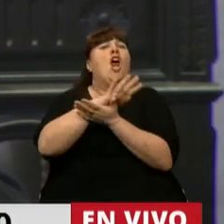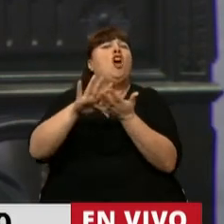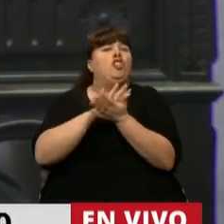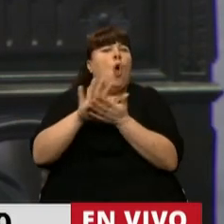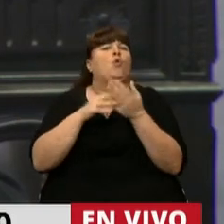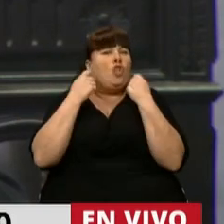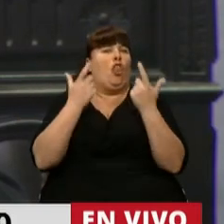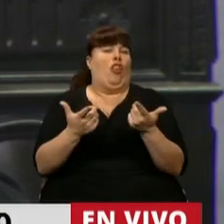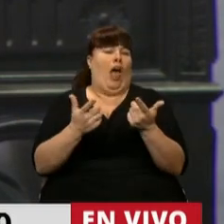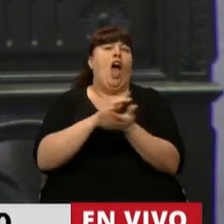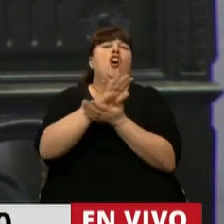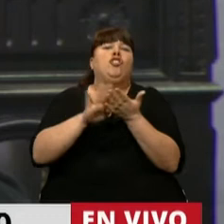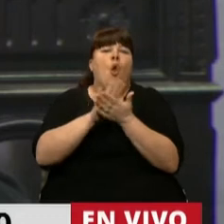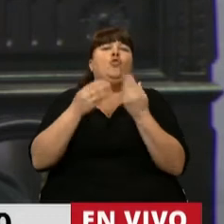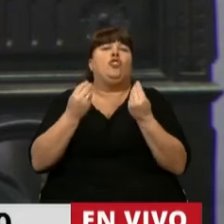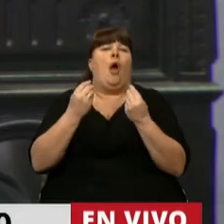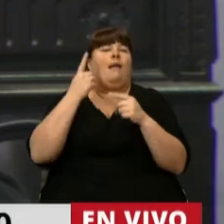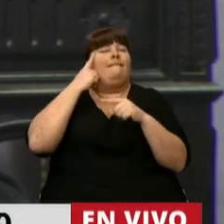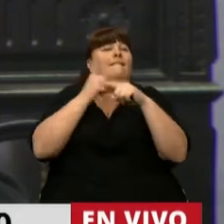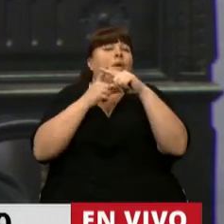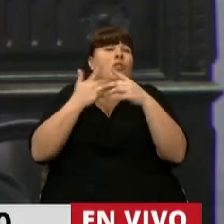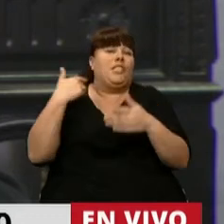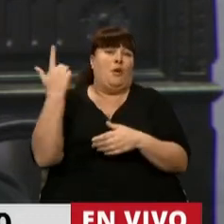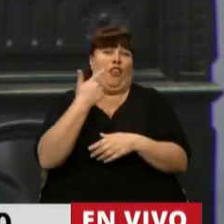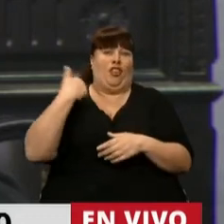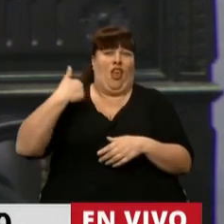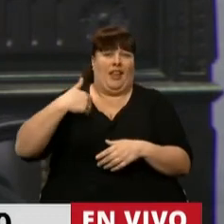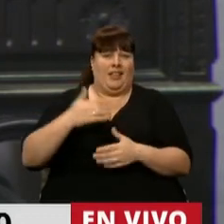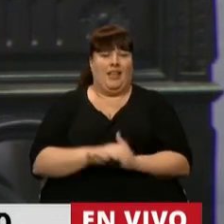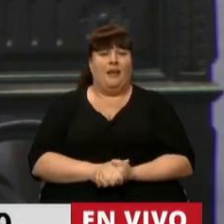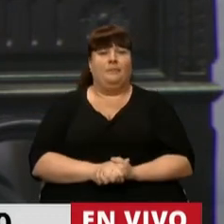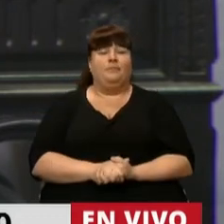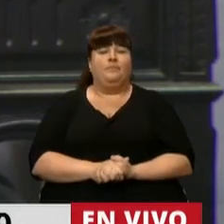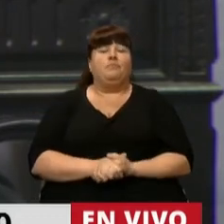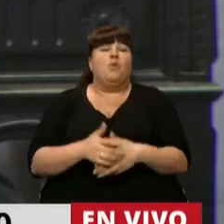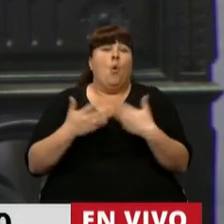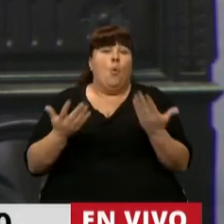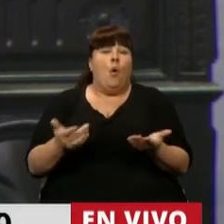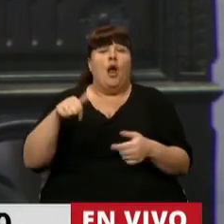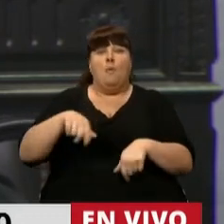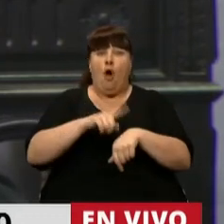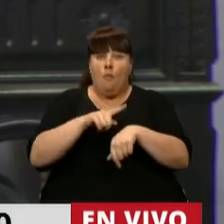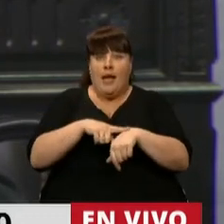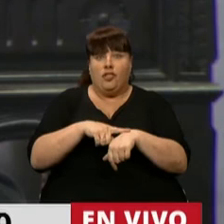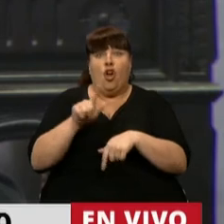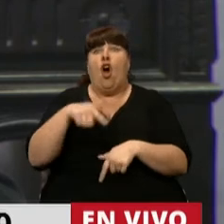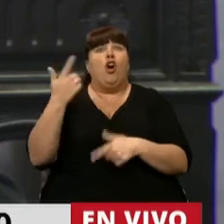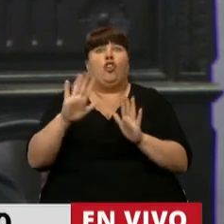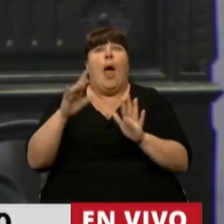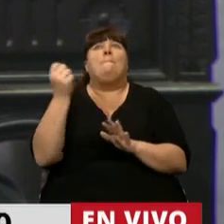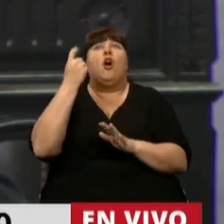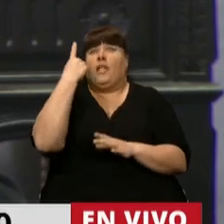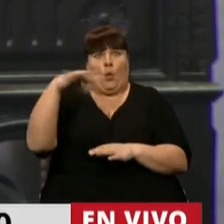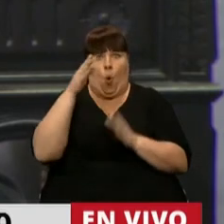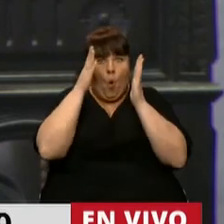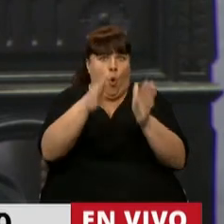respuestas y dando respuestas a las esperanzas de nuestra Argentina. Y bueno, en este momento no hay otra cosa más